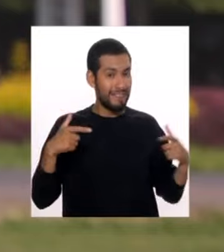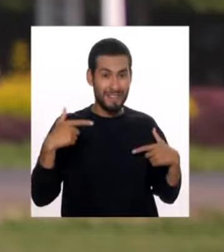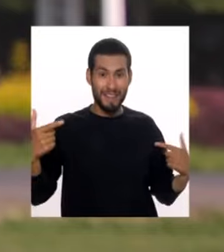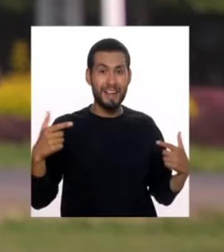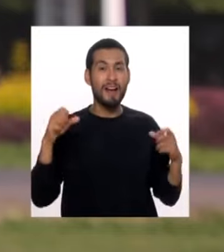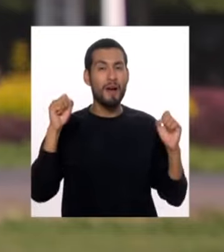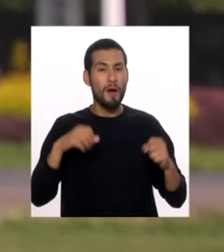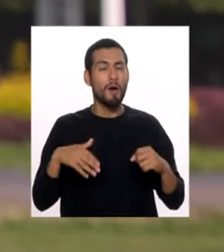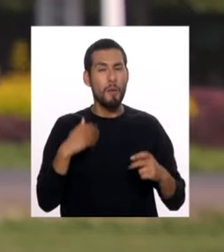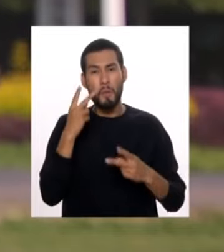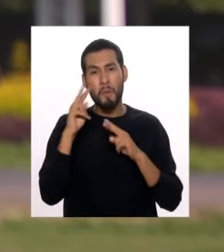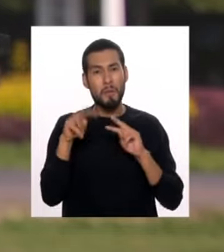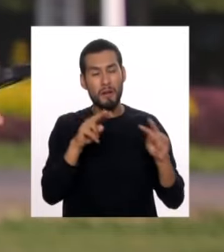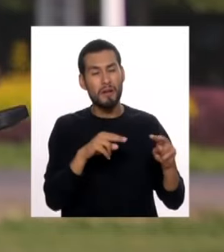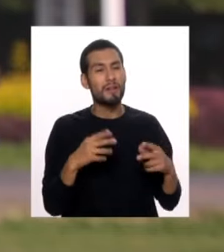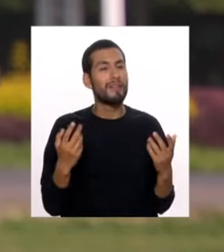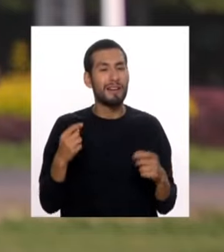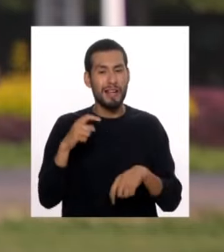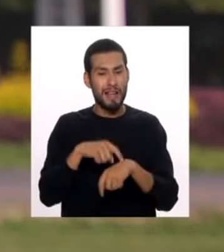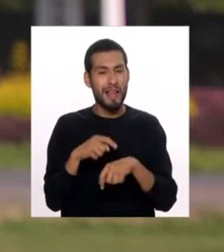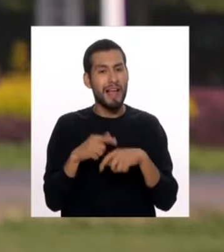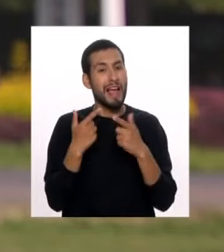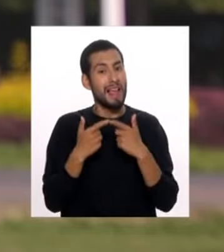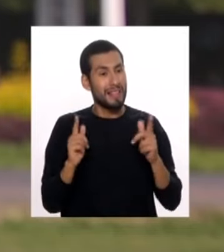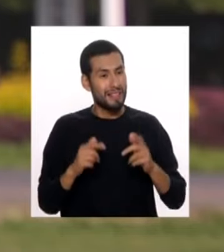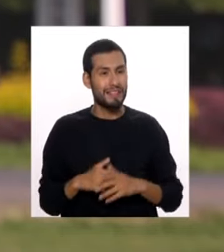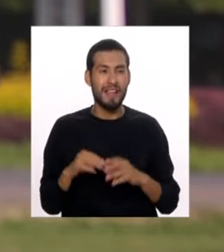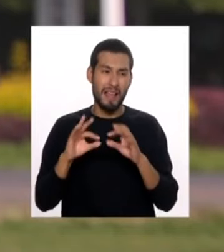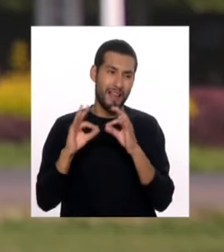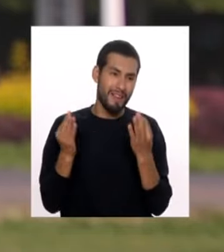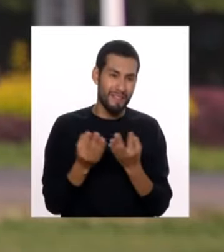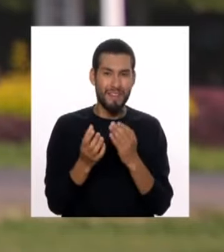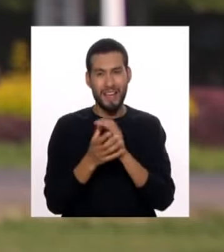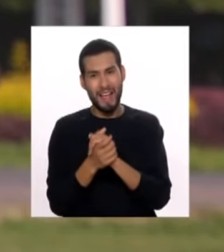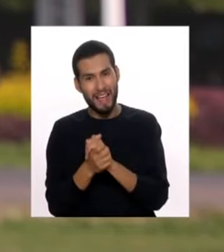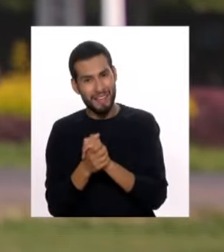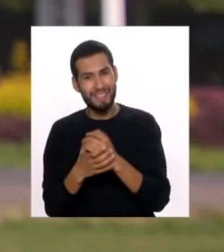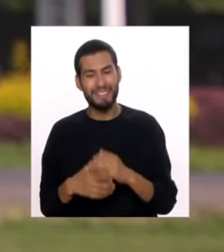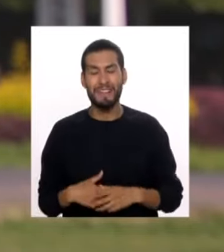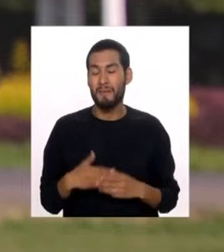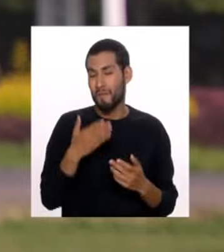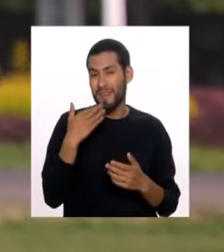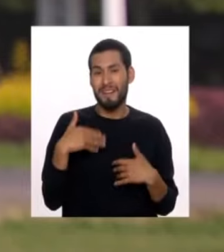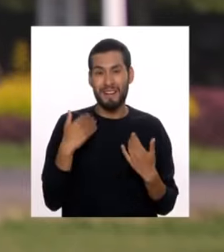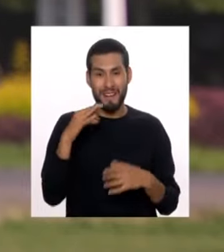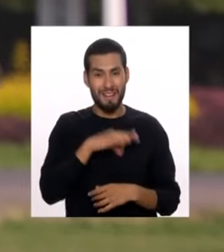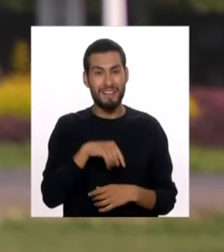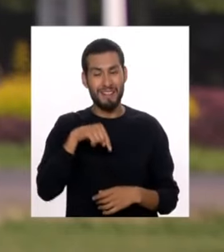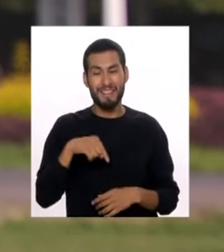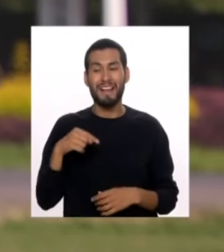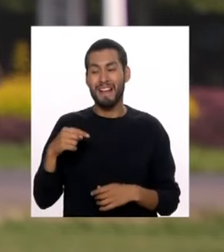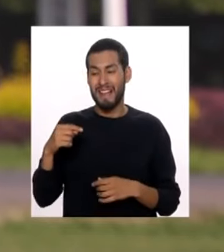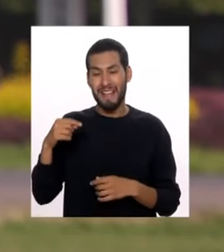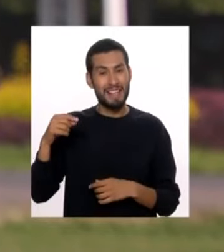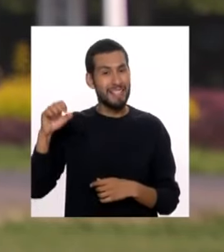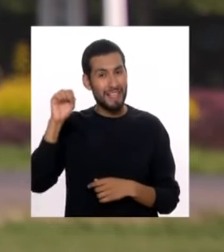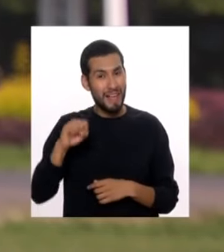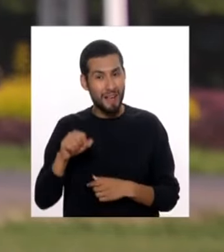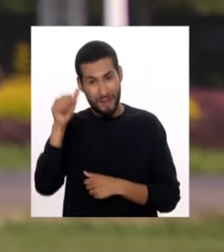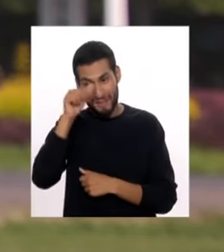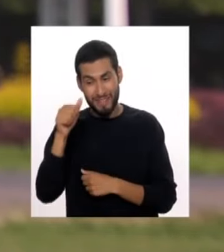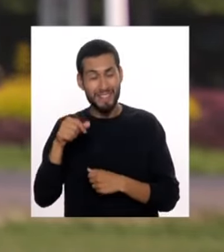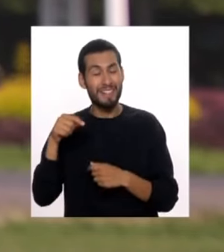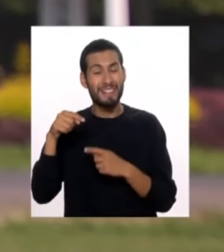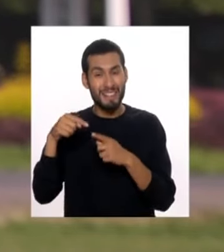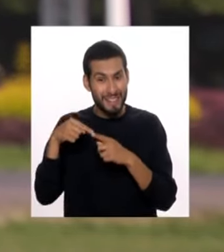para visitar cuando tenemos un tiempo libre, quizás con la familia, con los amigos. Y qué mejor que aprovechar este fin de semana que se nos